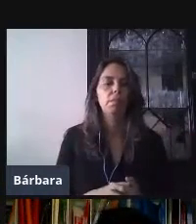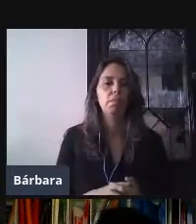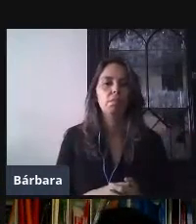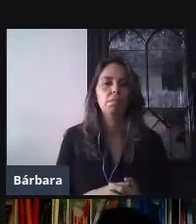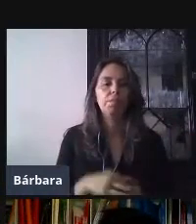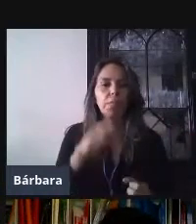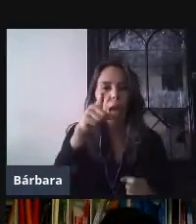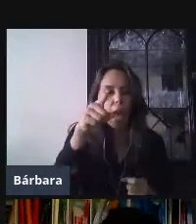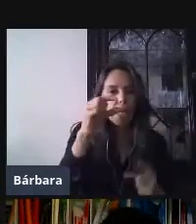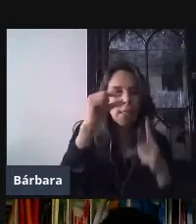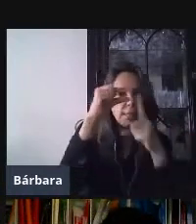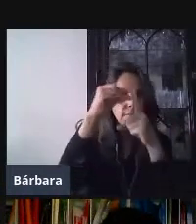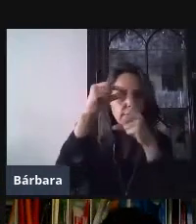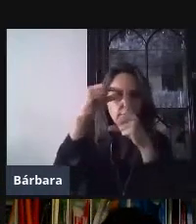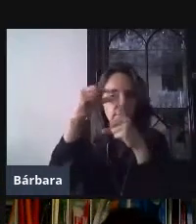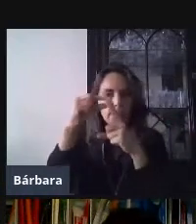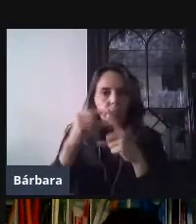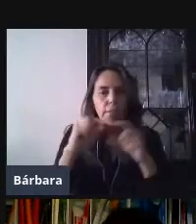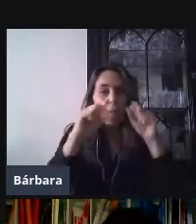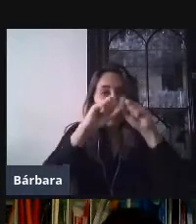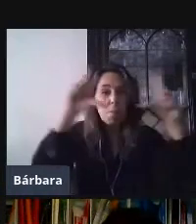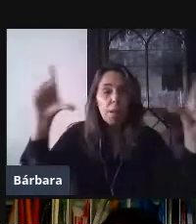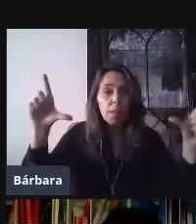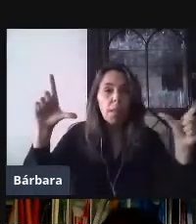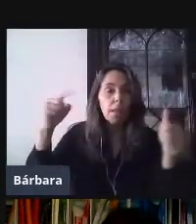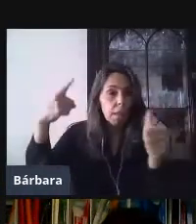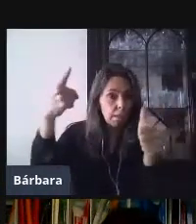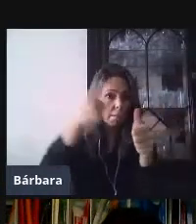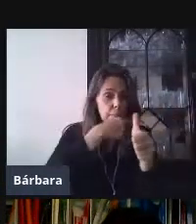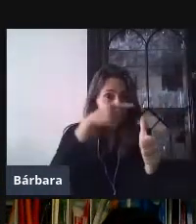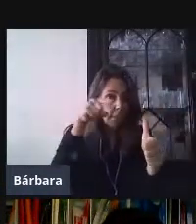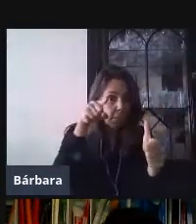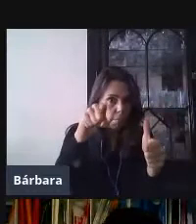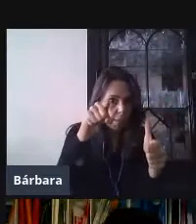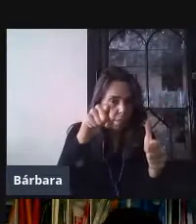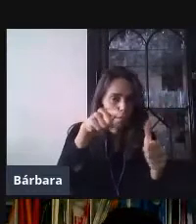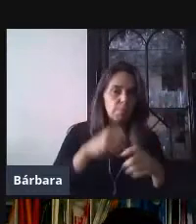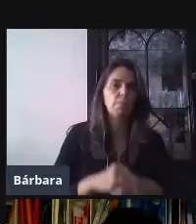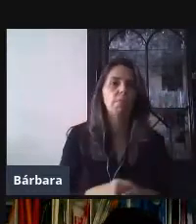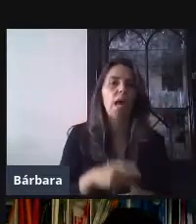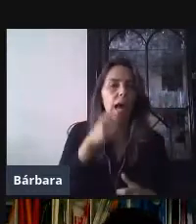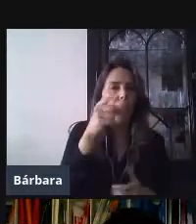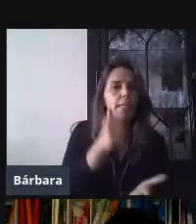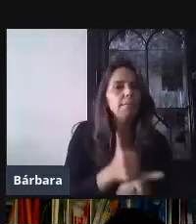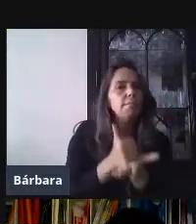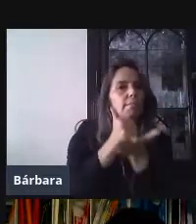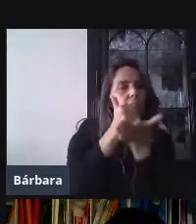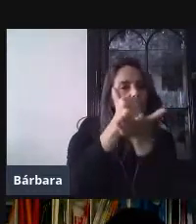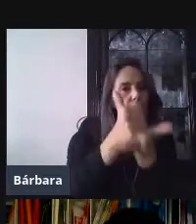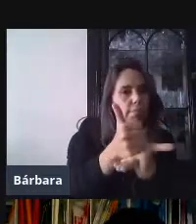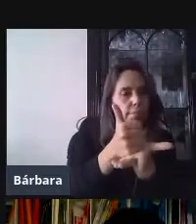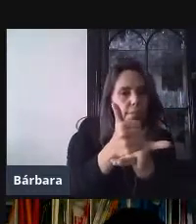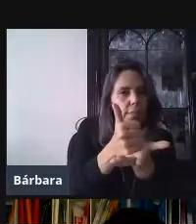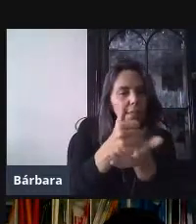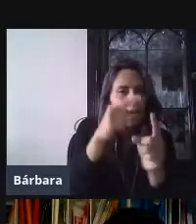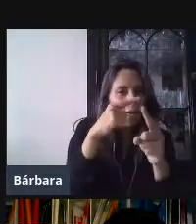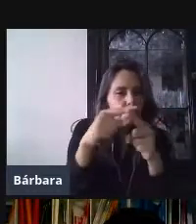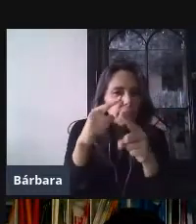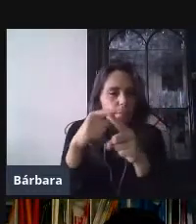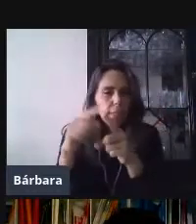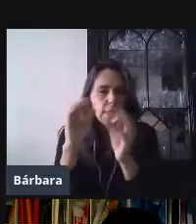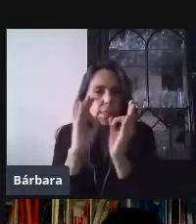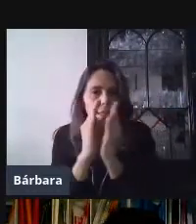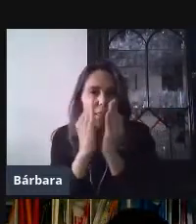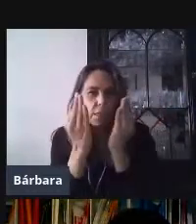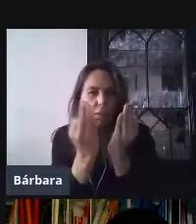digo, esta va a ser nuestra pantalla principal, se dan cuenta, vamos a tener varios íconos, los cuales nos van a, cada uno tiene una función específica y